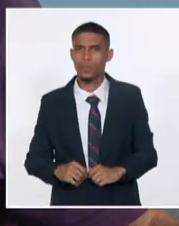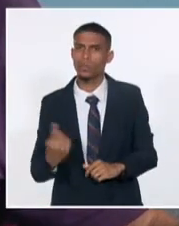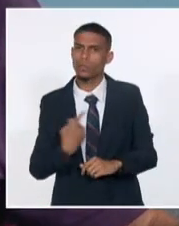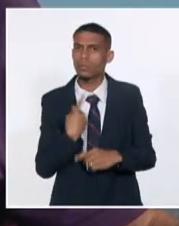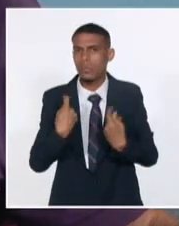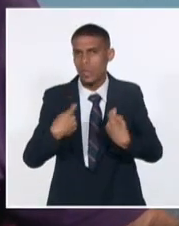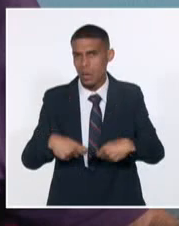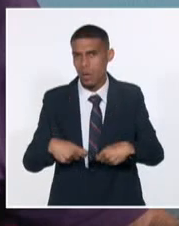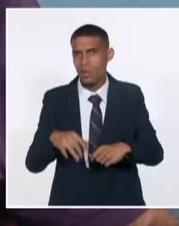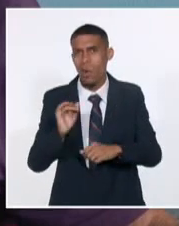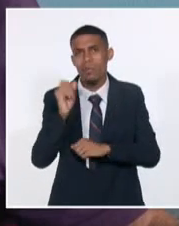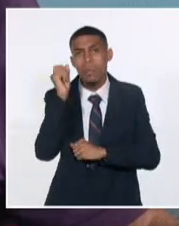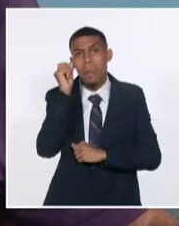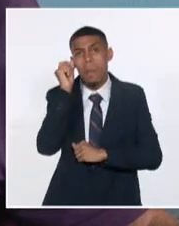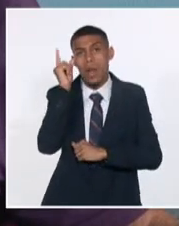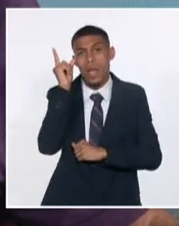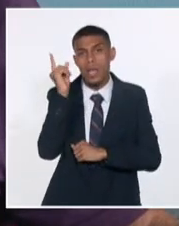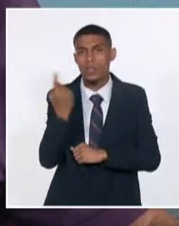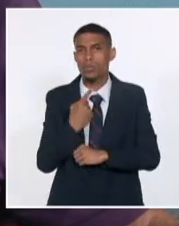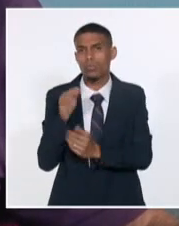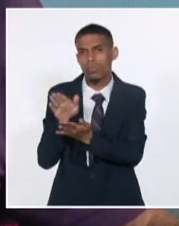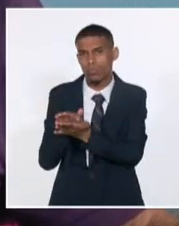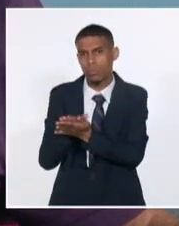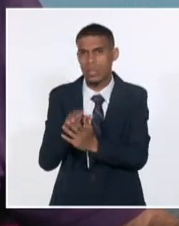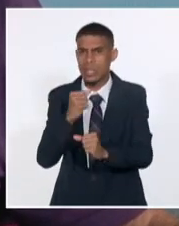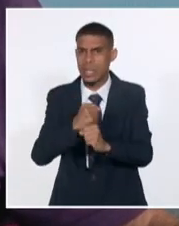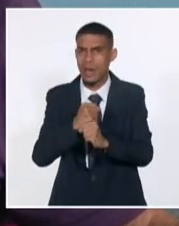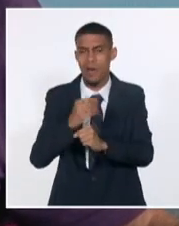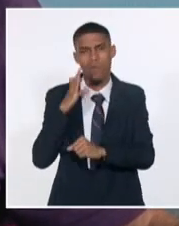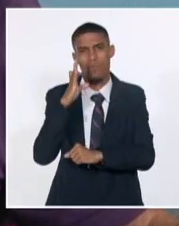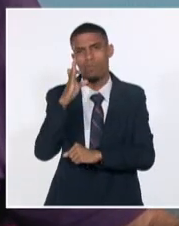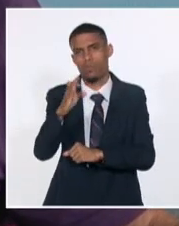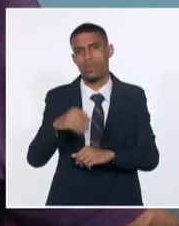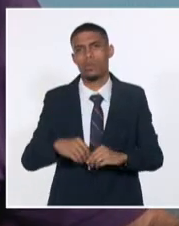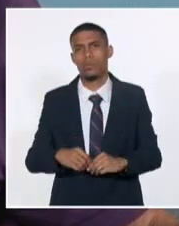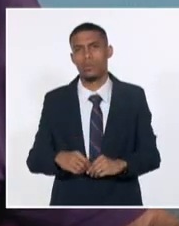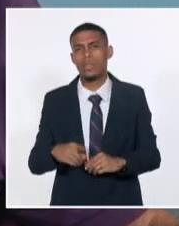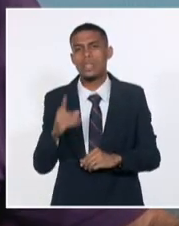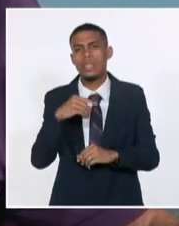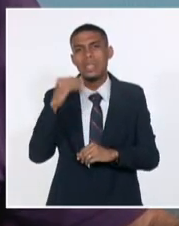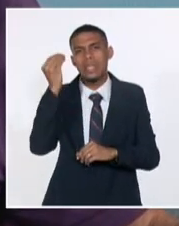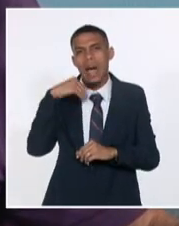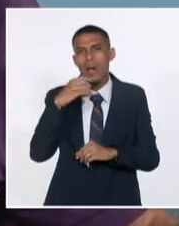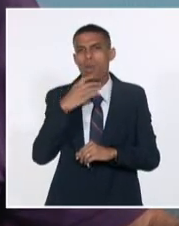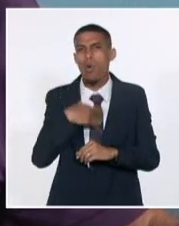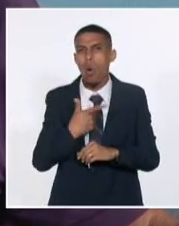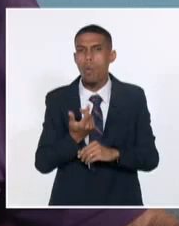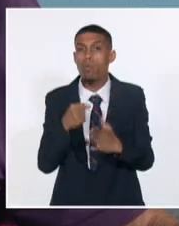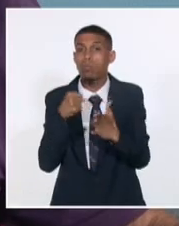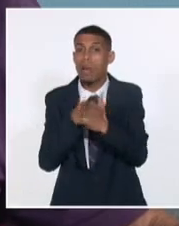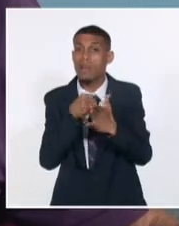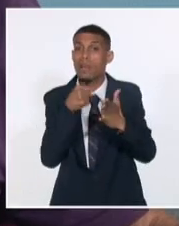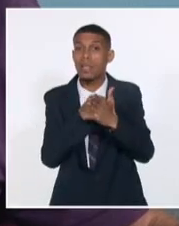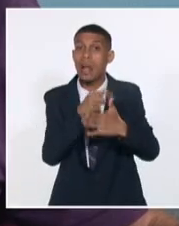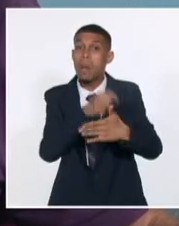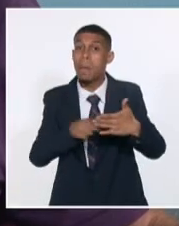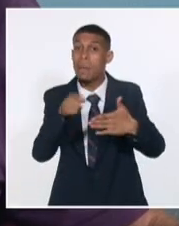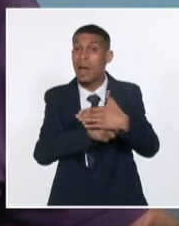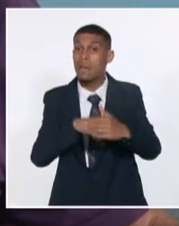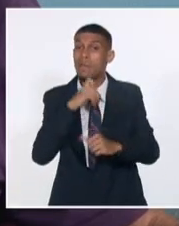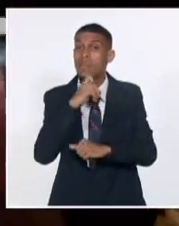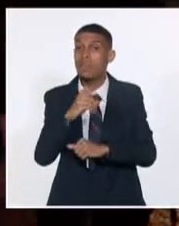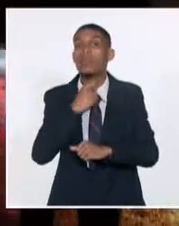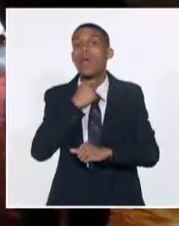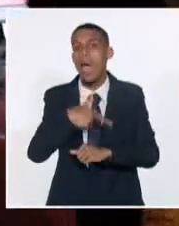experiencia que acumulamos, que nos va a ayudar mucho en el trabajo futuro, de saber enfrentar con la economía que lleva los planes de contingencia ante situaciones